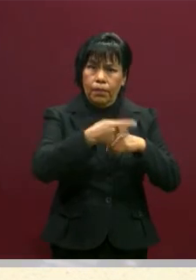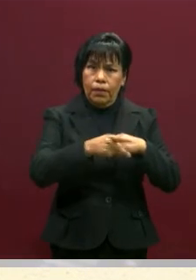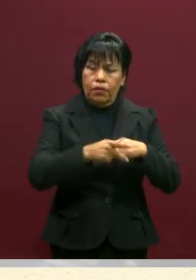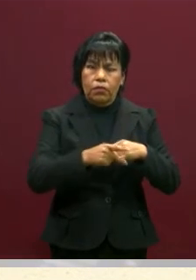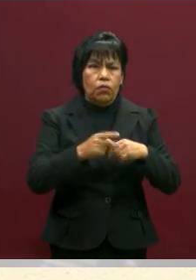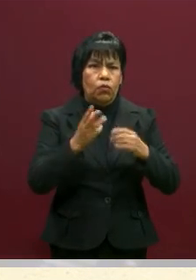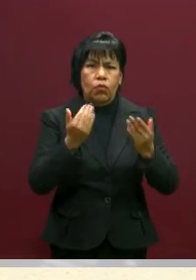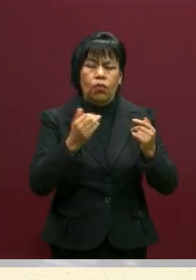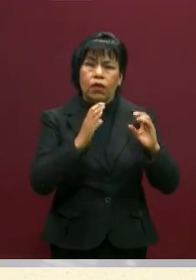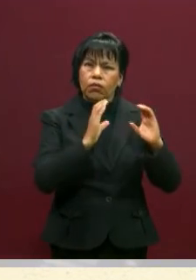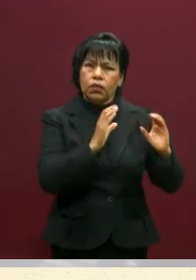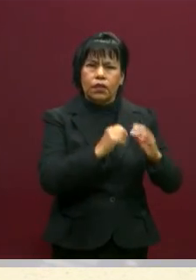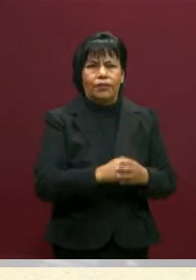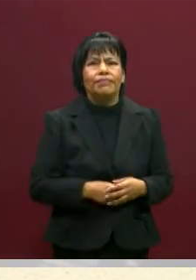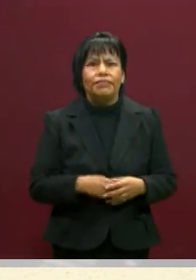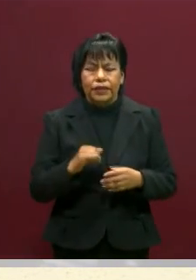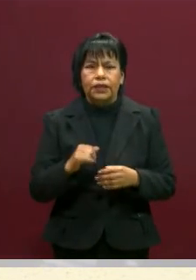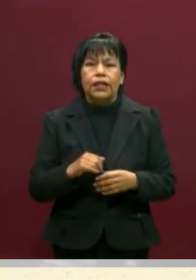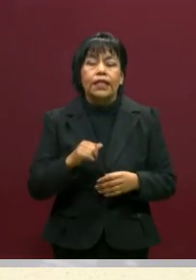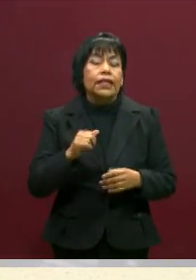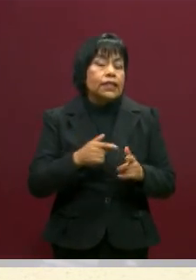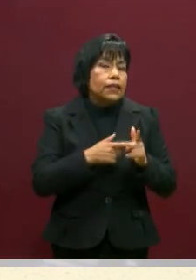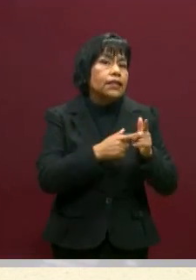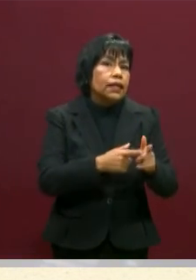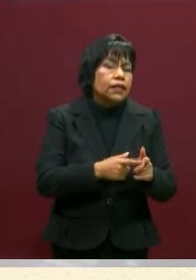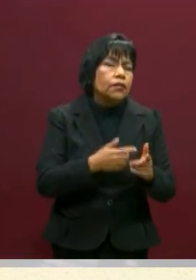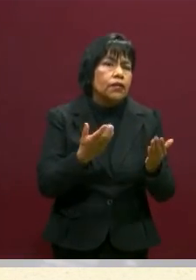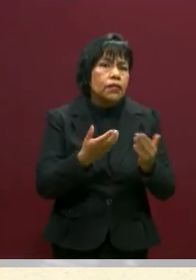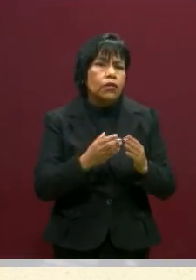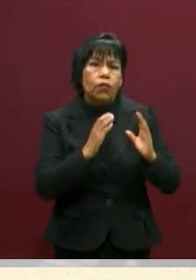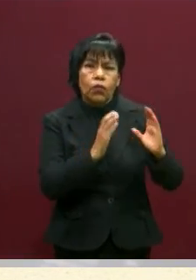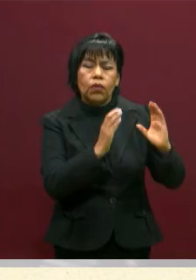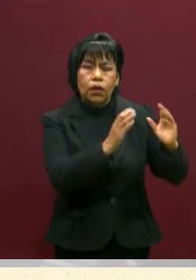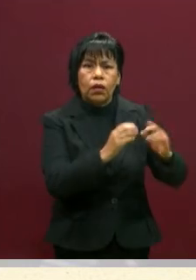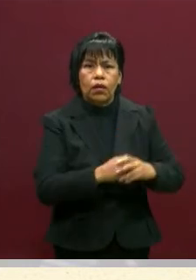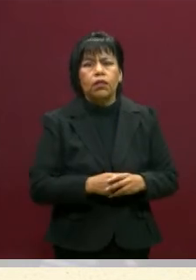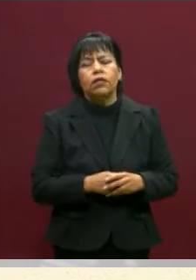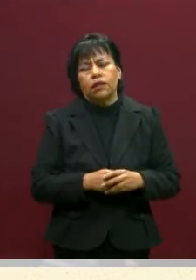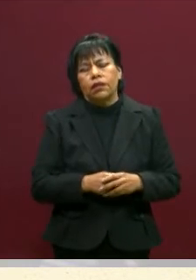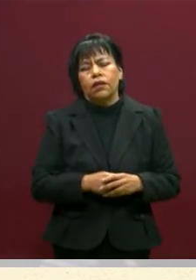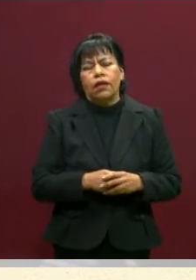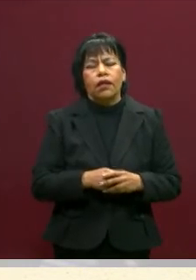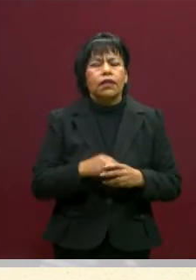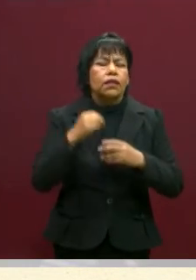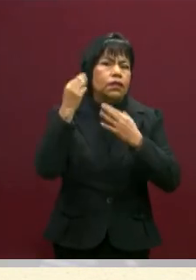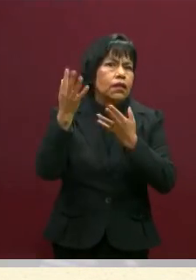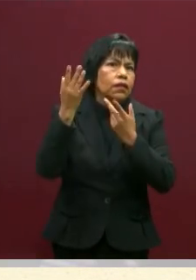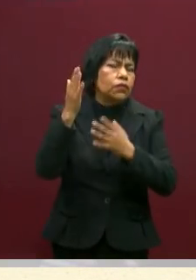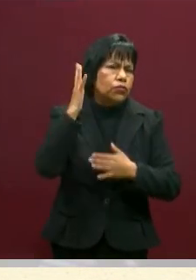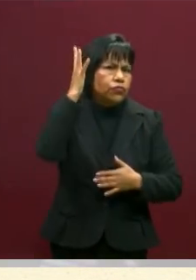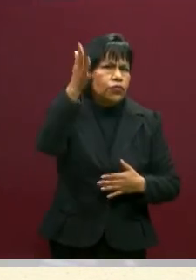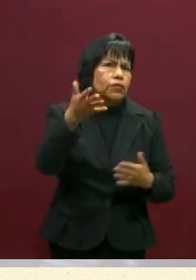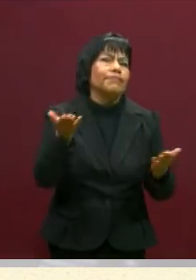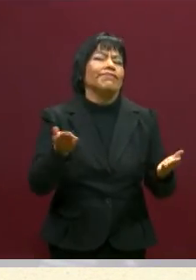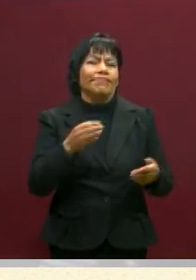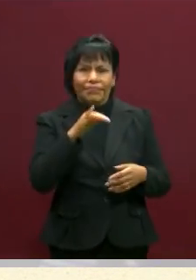Entonces solamente la práctica de esta ética del cuidado nos va a dar una esperanza. Exactamente, sí. Aquí